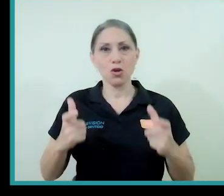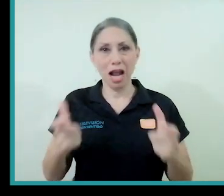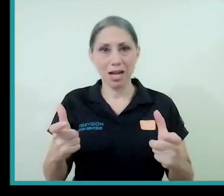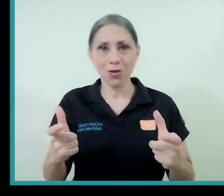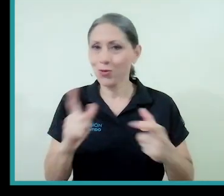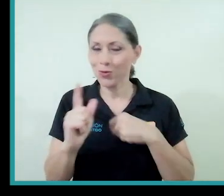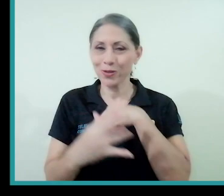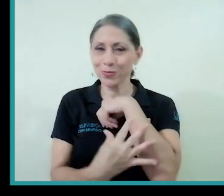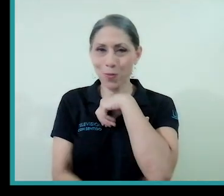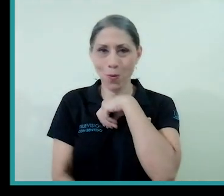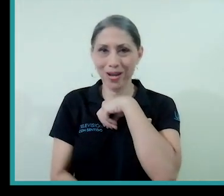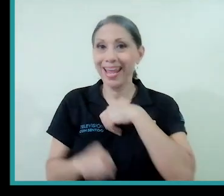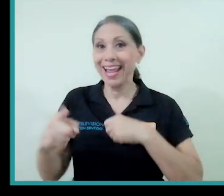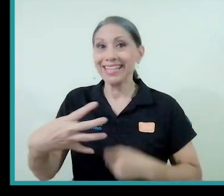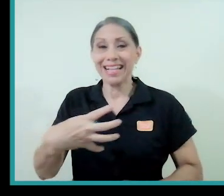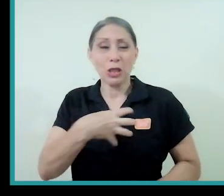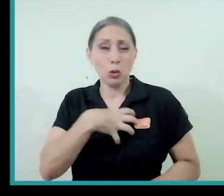iglesia.